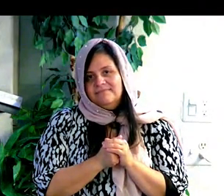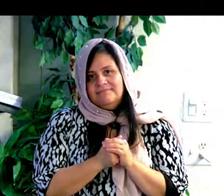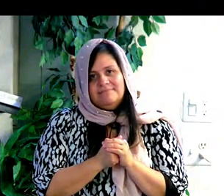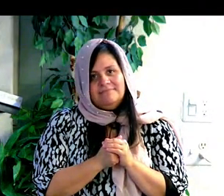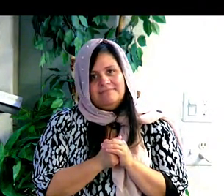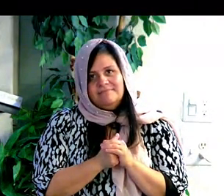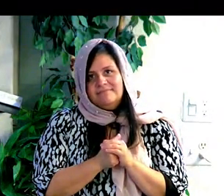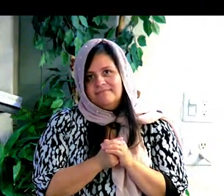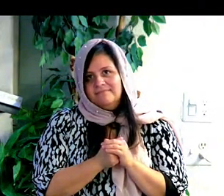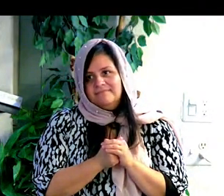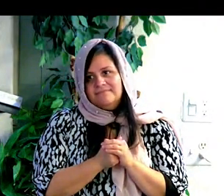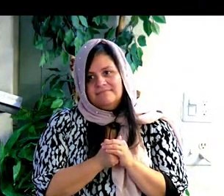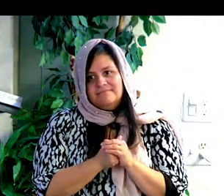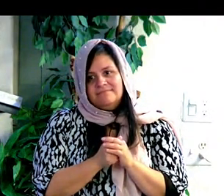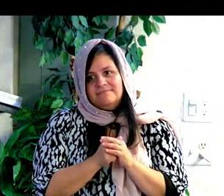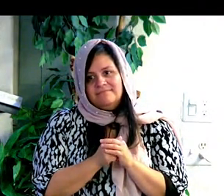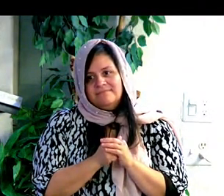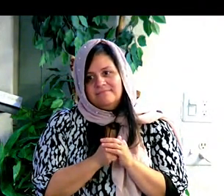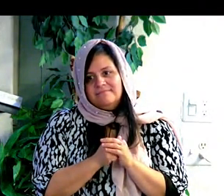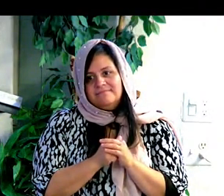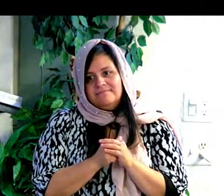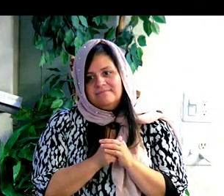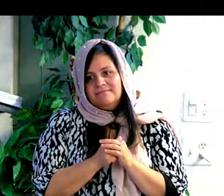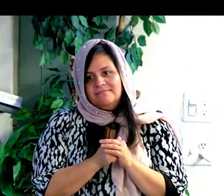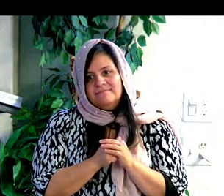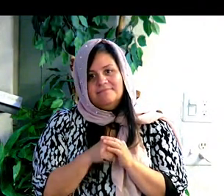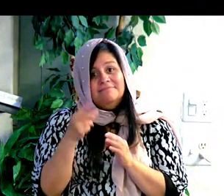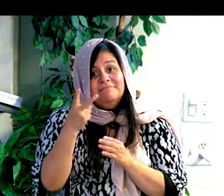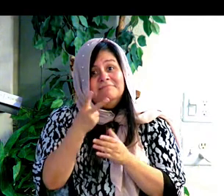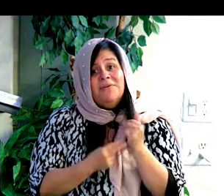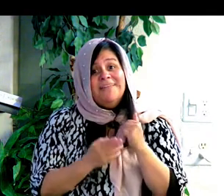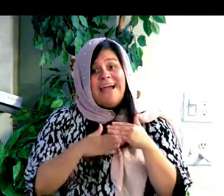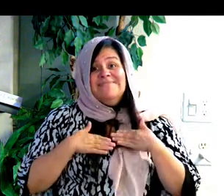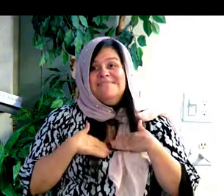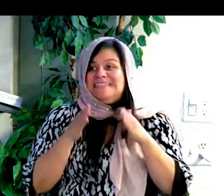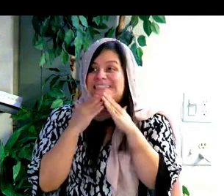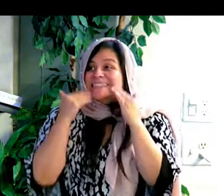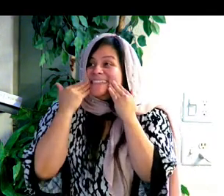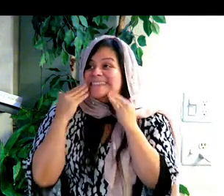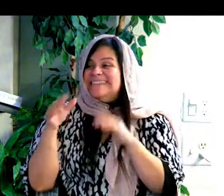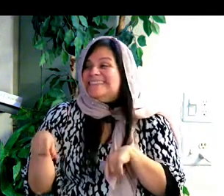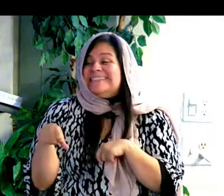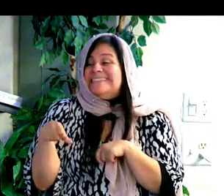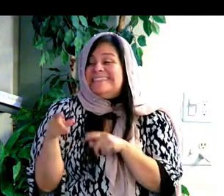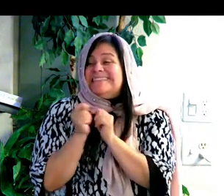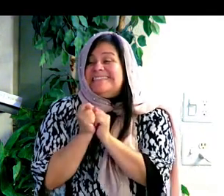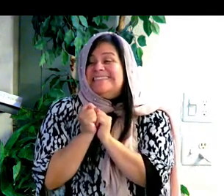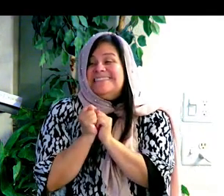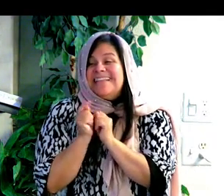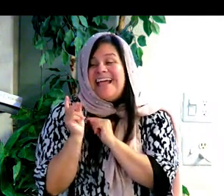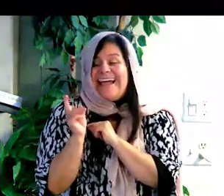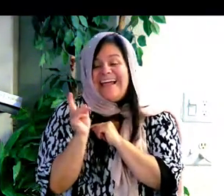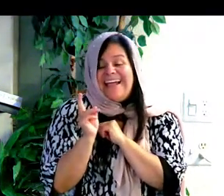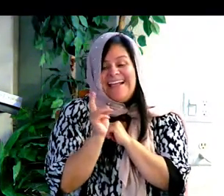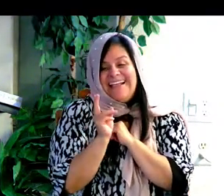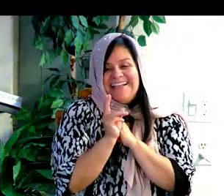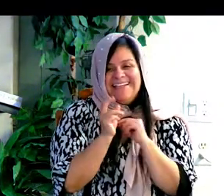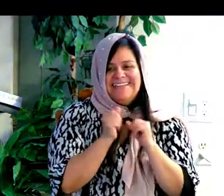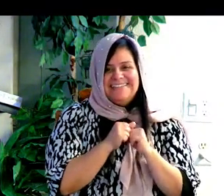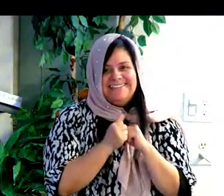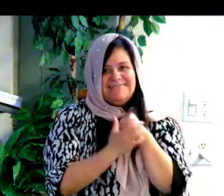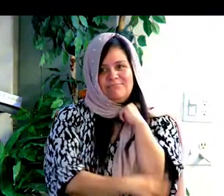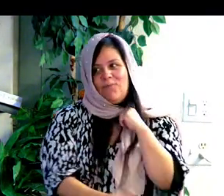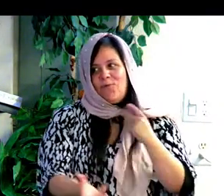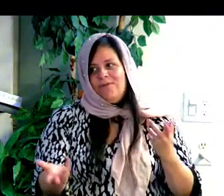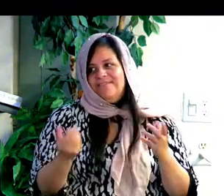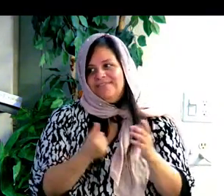tenían adentro de la carreta. Pero ellos estaban súper felices porque ellos estaban juntos. Ah,